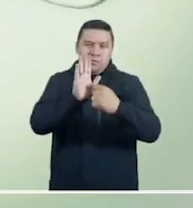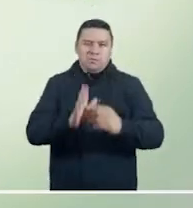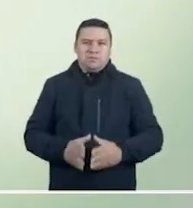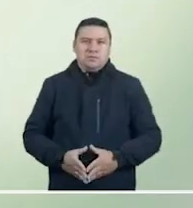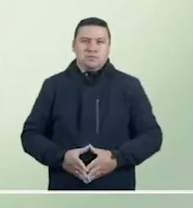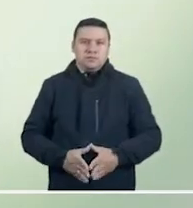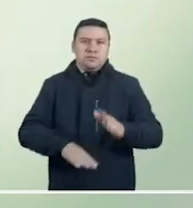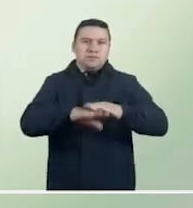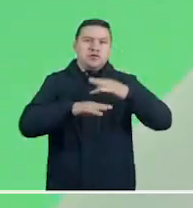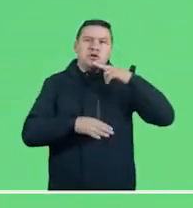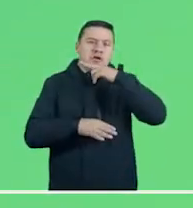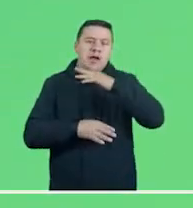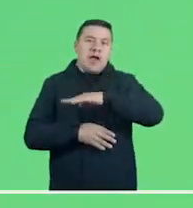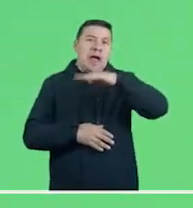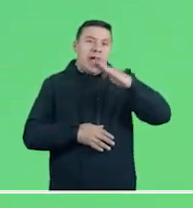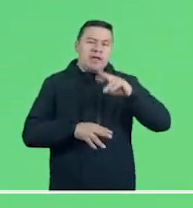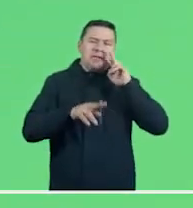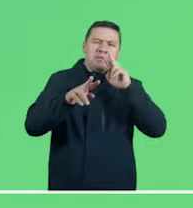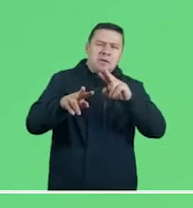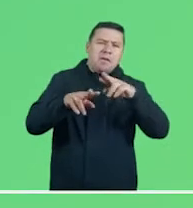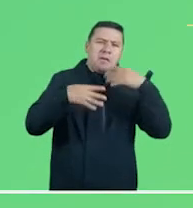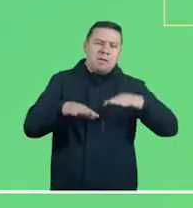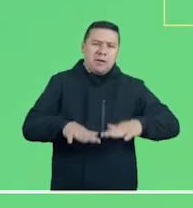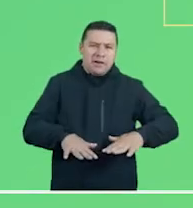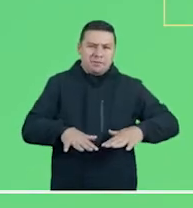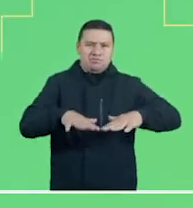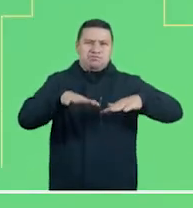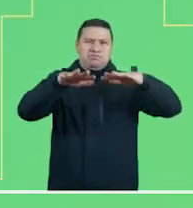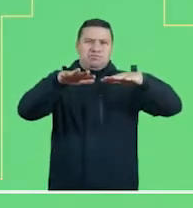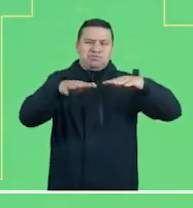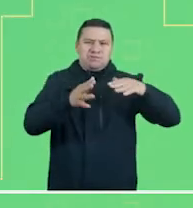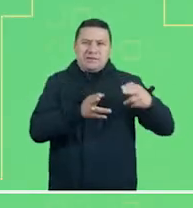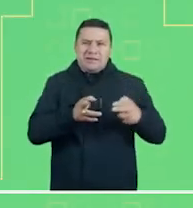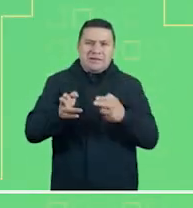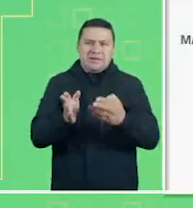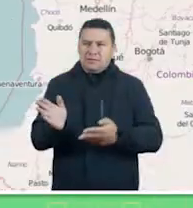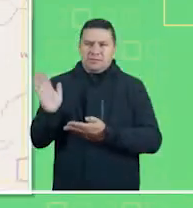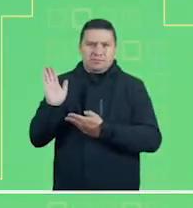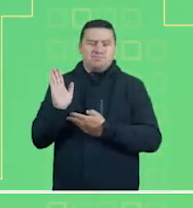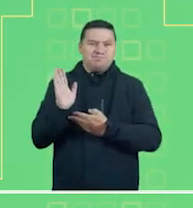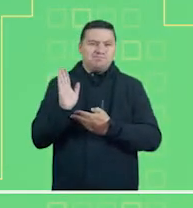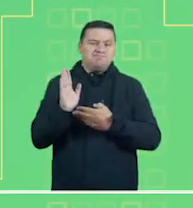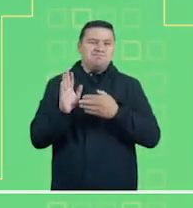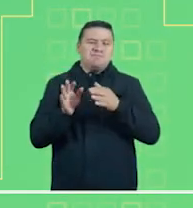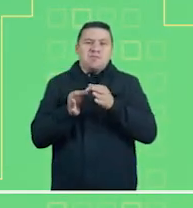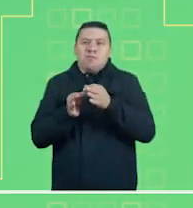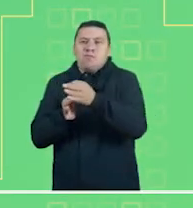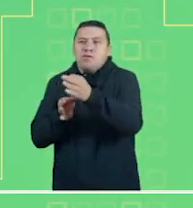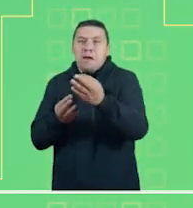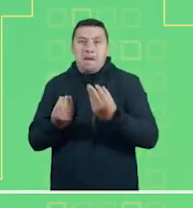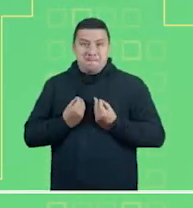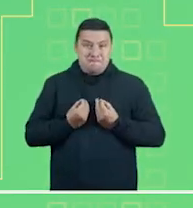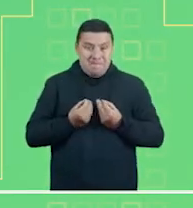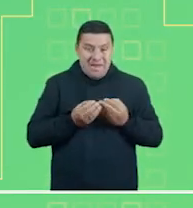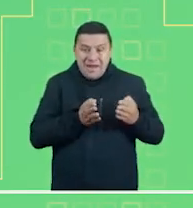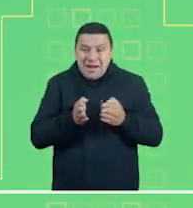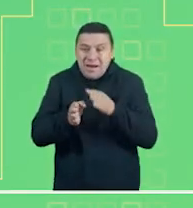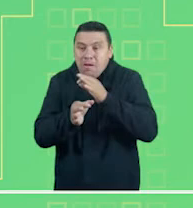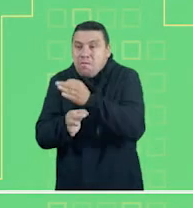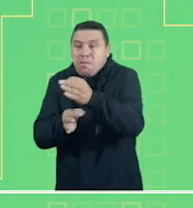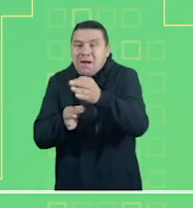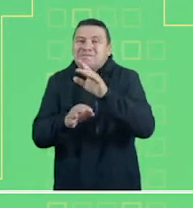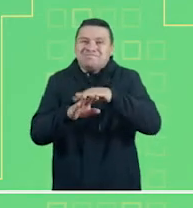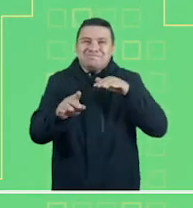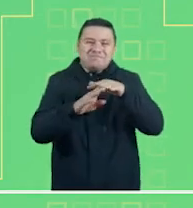Veamos ahora las alertas que se encuentran activas. Alerta roja en Antioquia, donde se reporta creciente súbita del río Chigurodó,